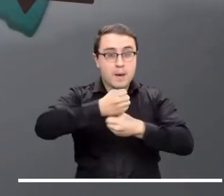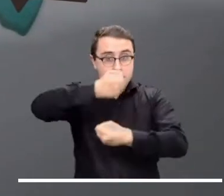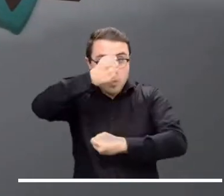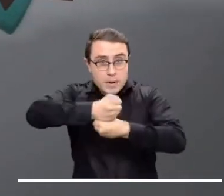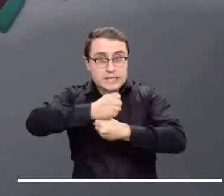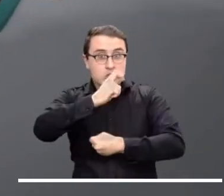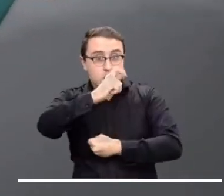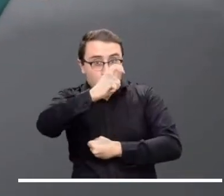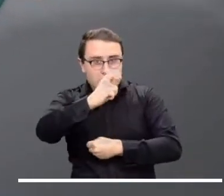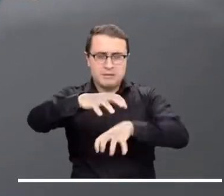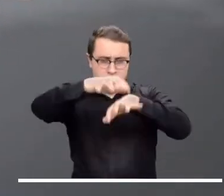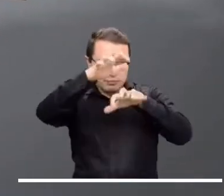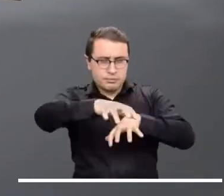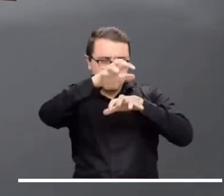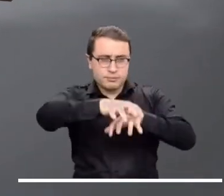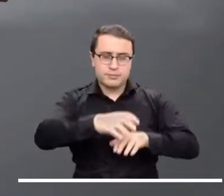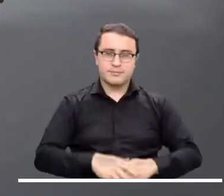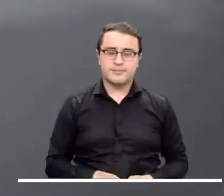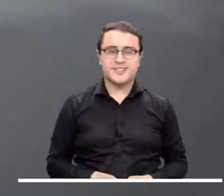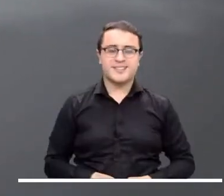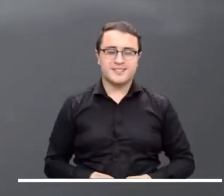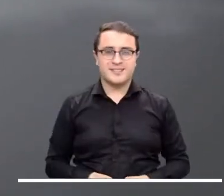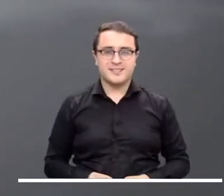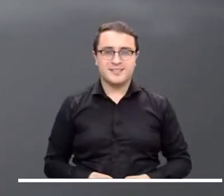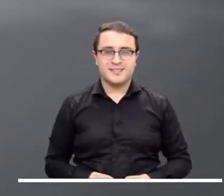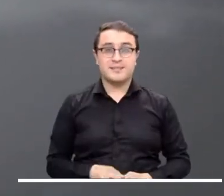norte de Amazonas y el oriente de Baupés y de Guainía.